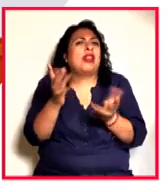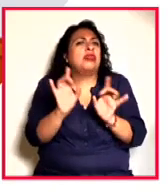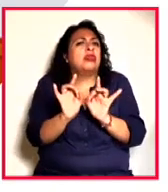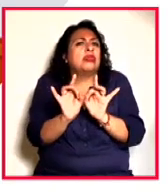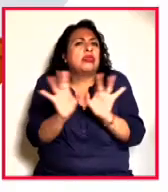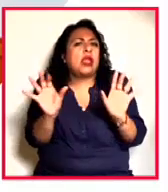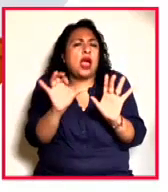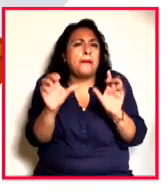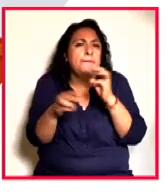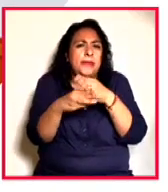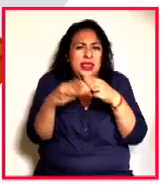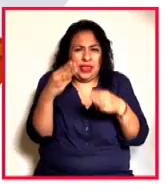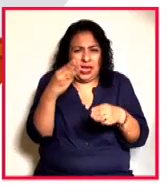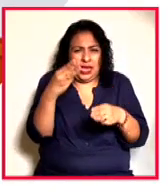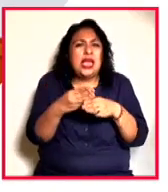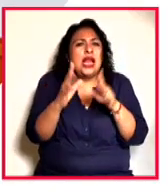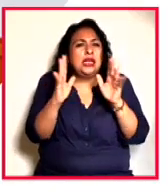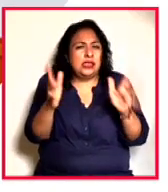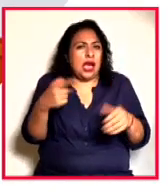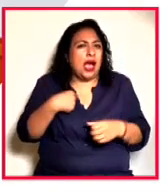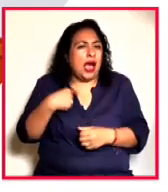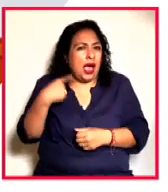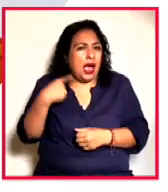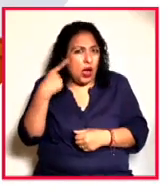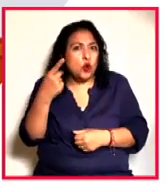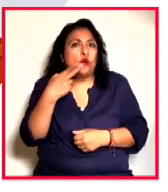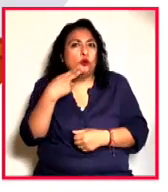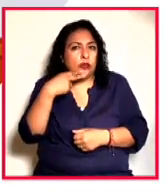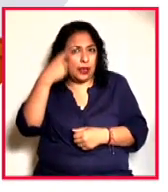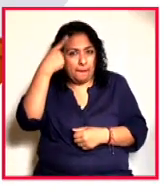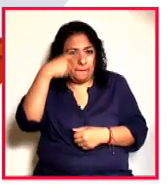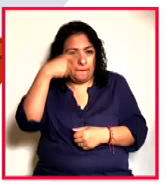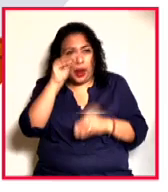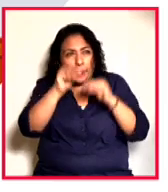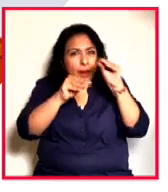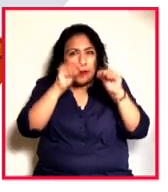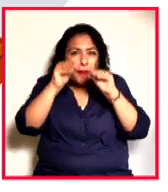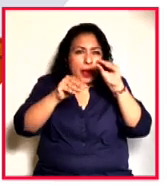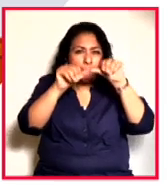cuanto a los materiales que ya escuchamos, utiliza para su realización.